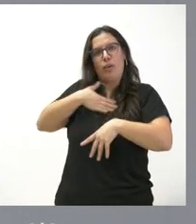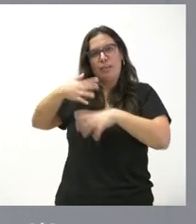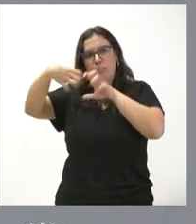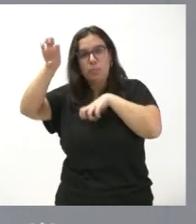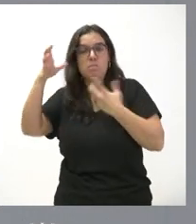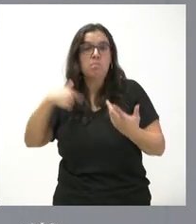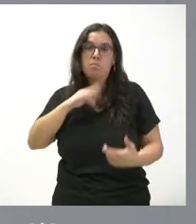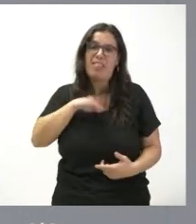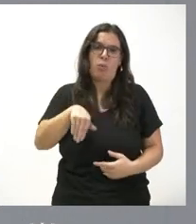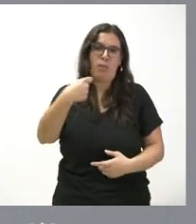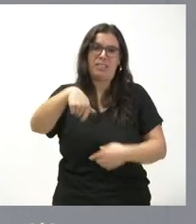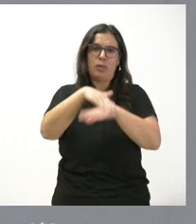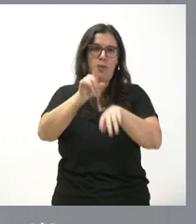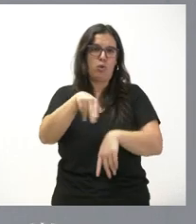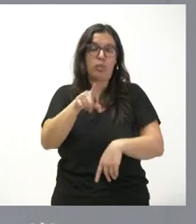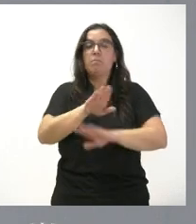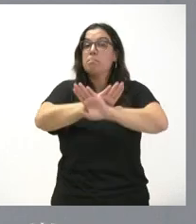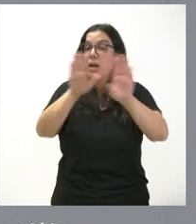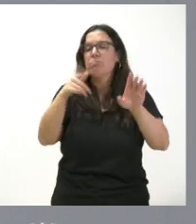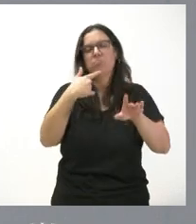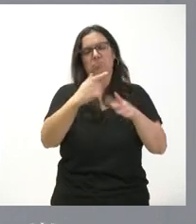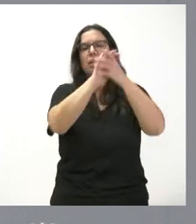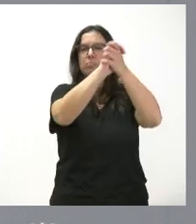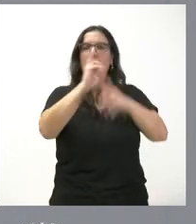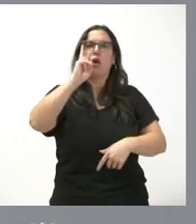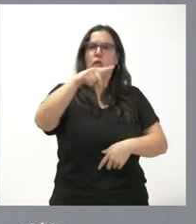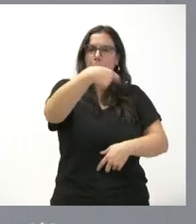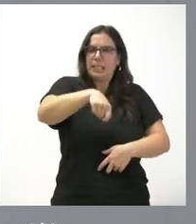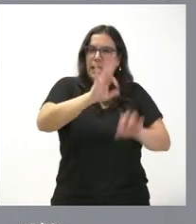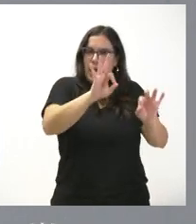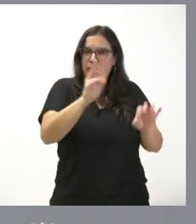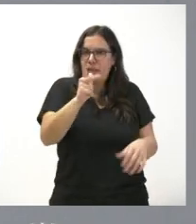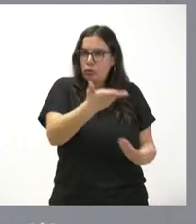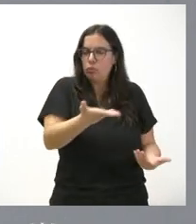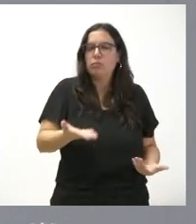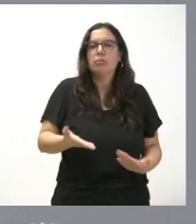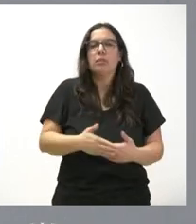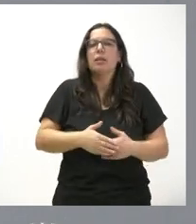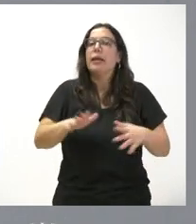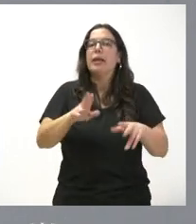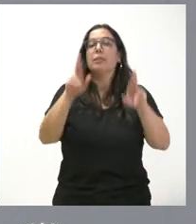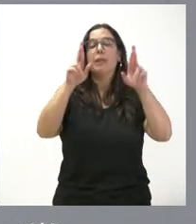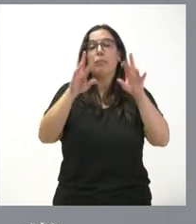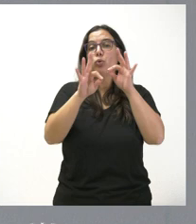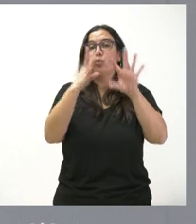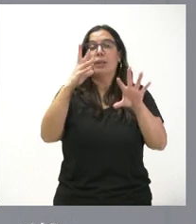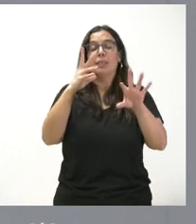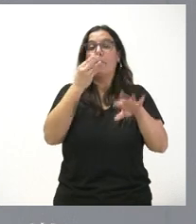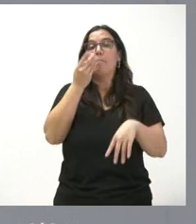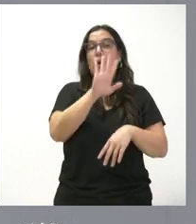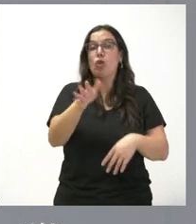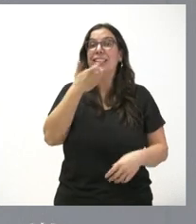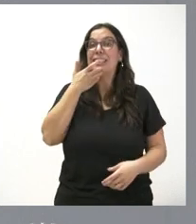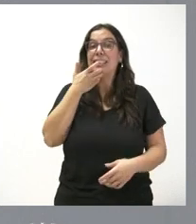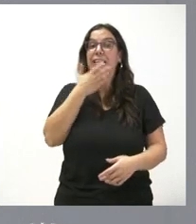para ser presidente del gobierno por lo demás le felicitamos reconocemos su legitimidad y le deseamos la mayor de las fortunas si se trata de hacer